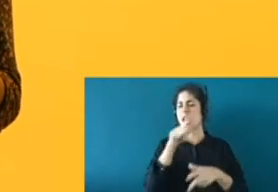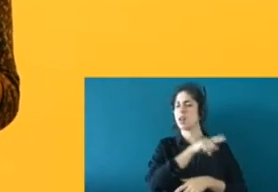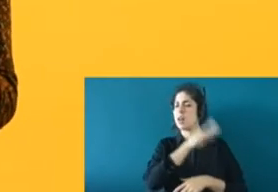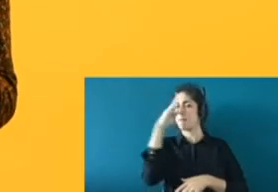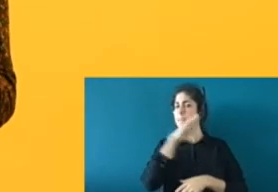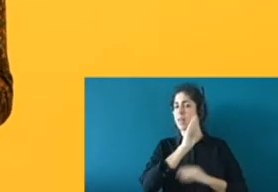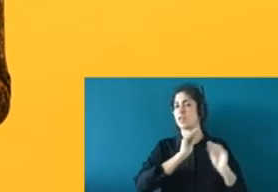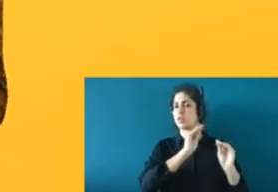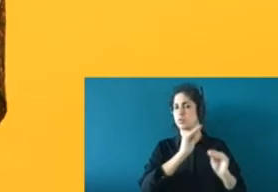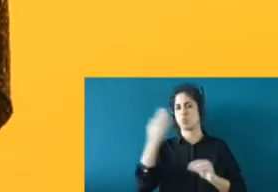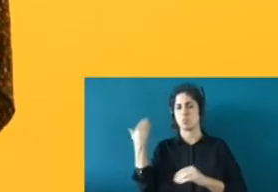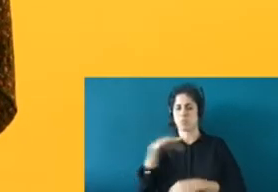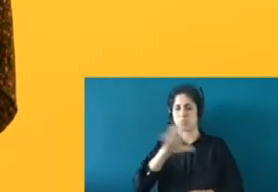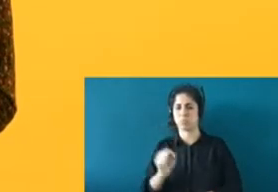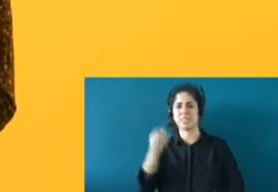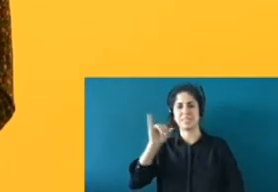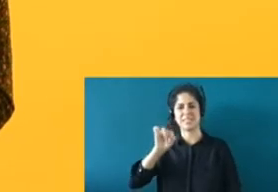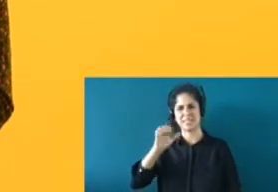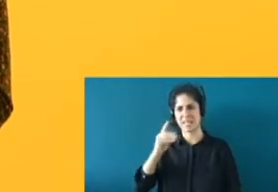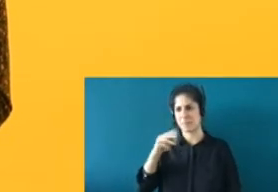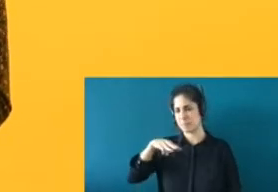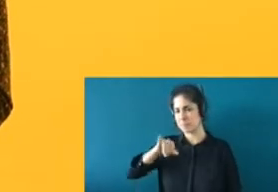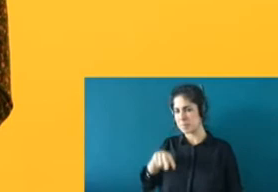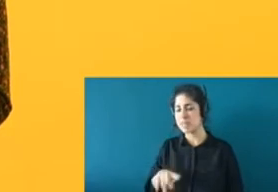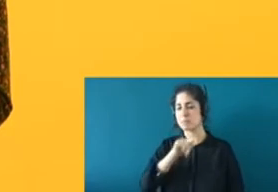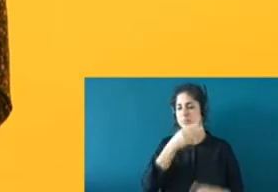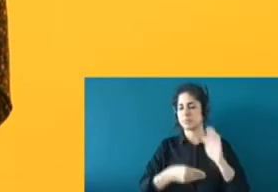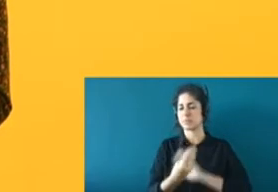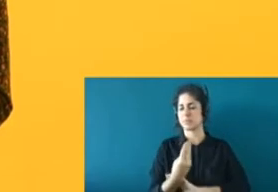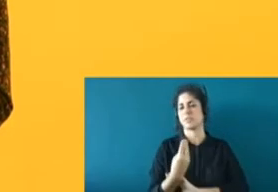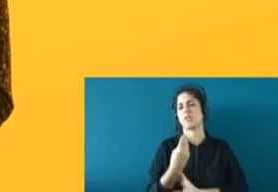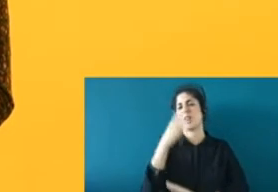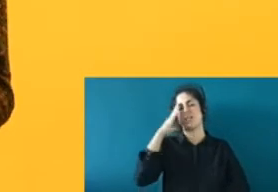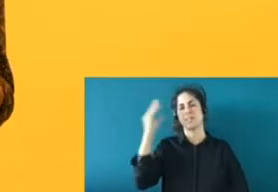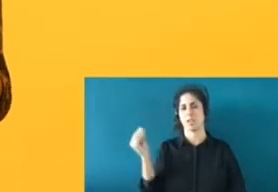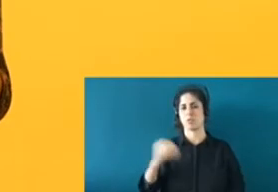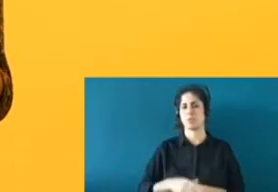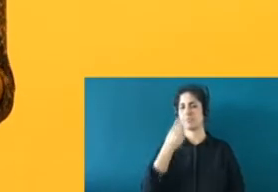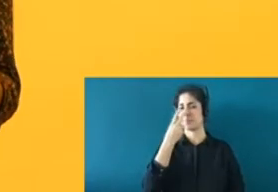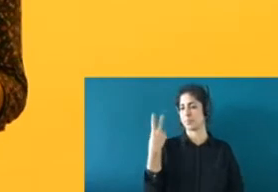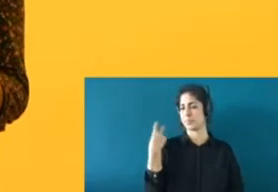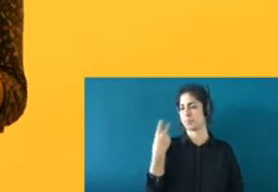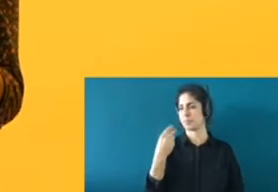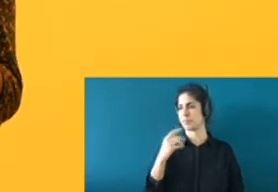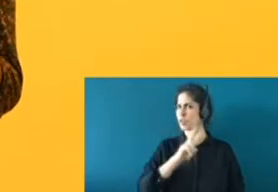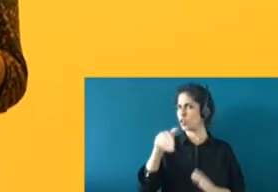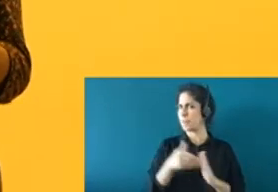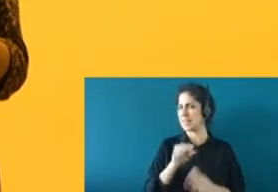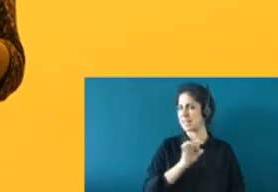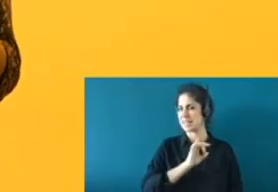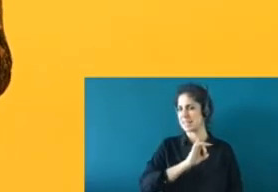Lanzarote. Hace seis años, en 2015, se inició la colaboración con distintos